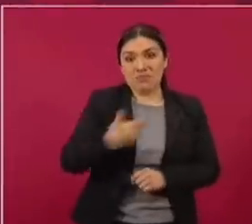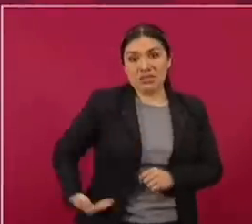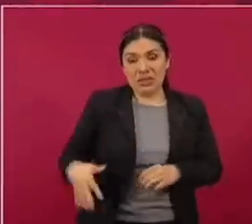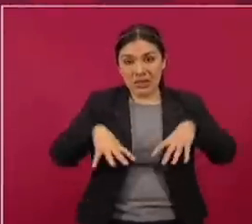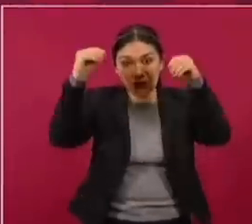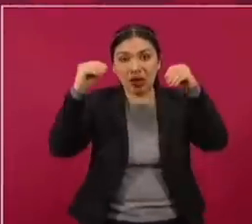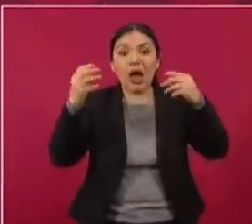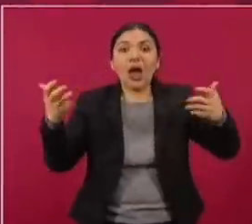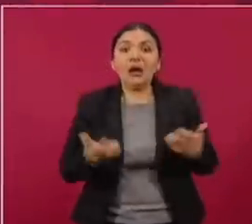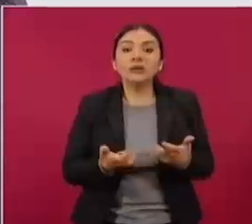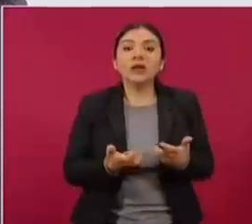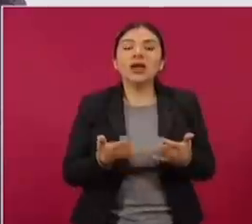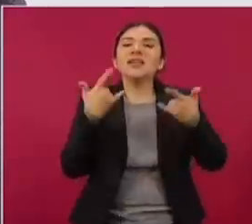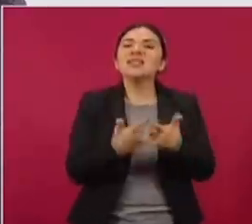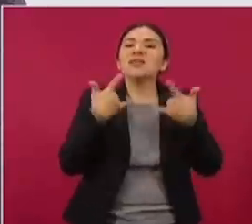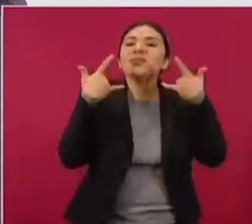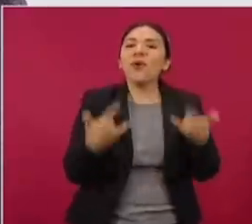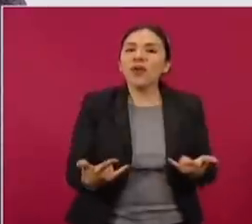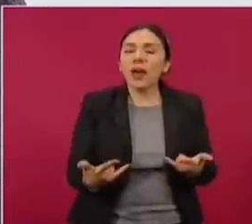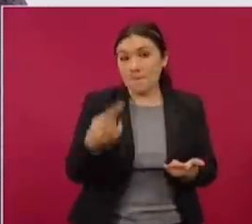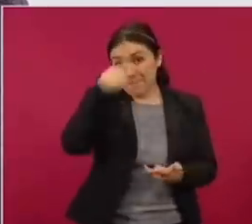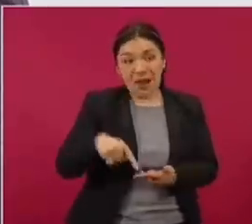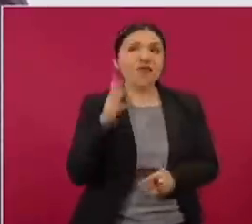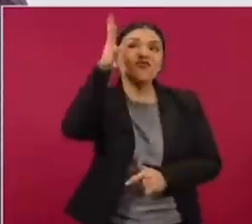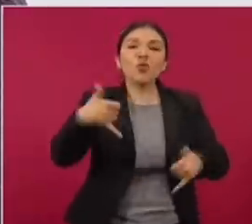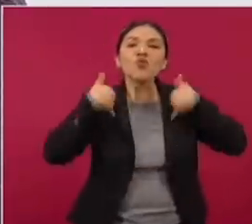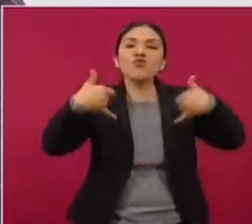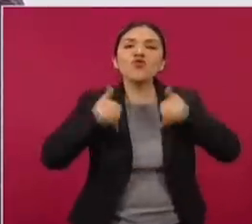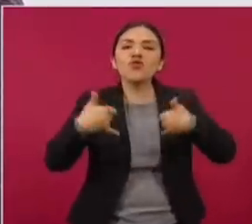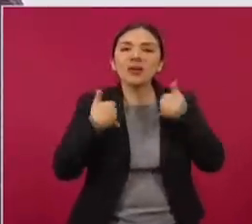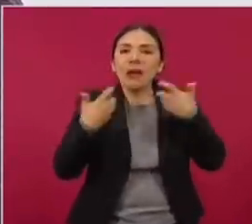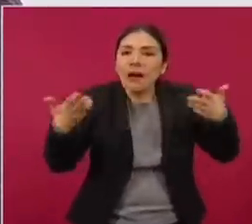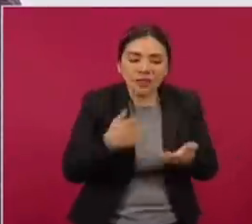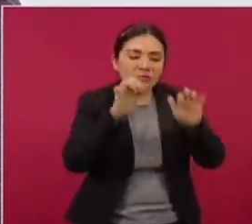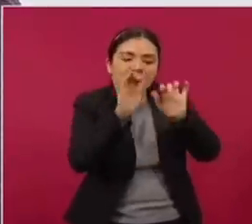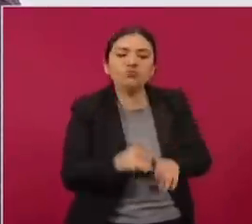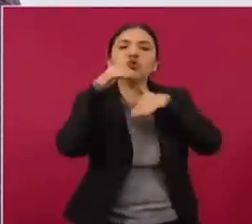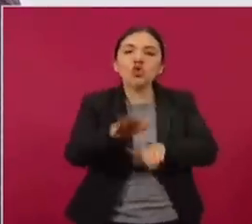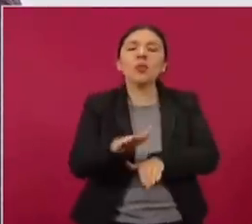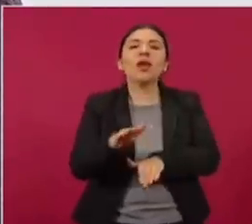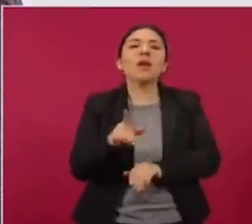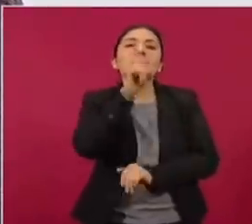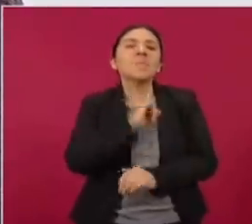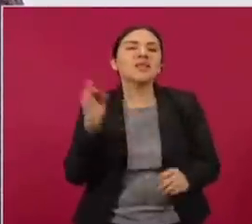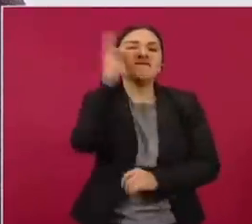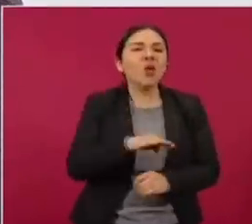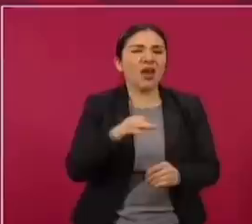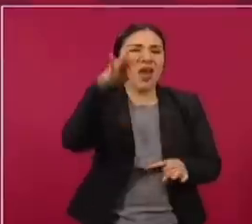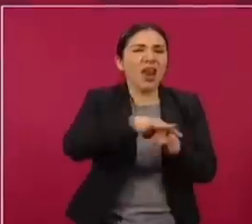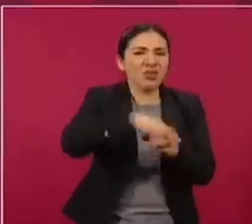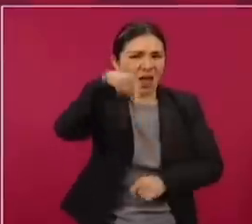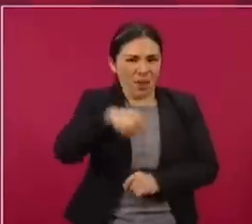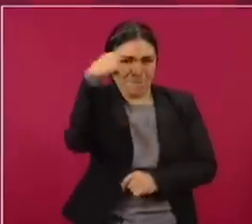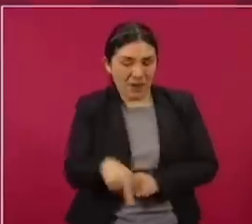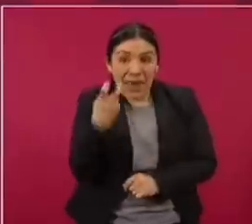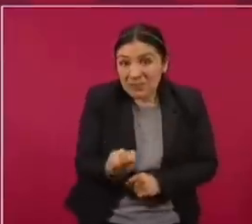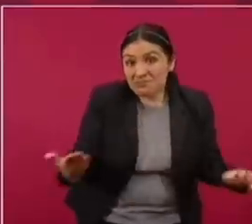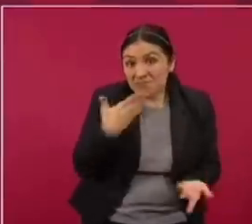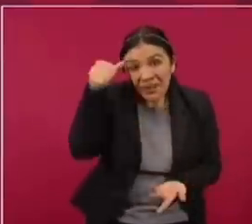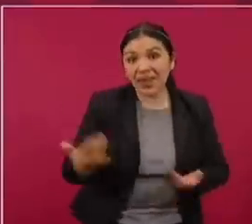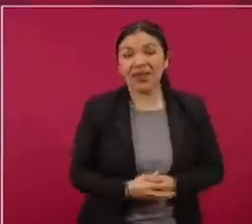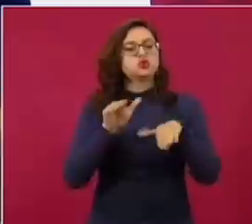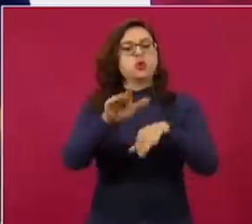una historia para los jóvenes sobre los fraudes electorales en México. Sería buenísimo.